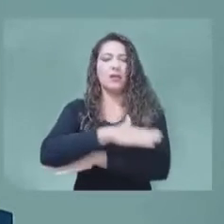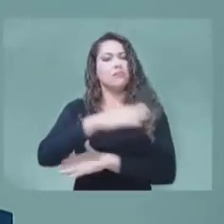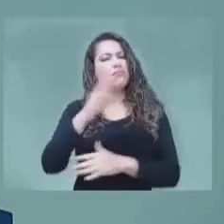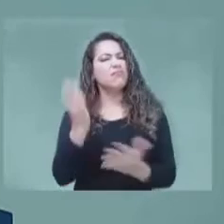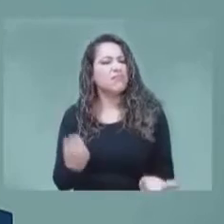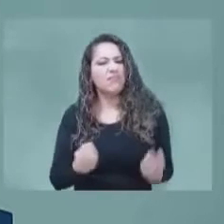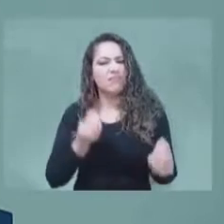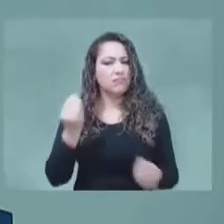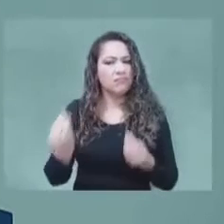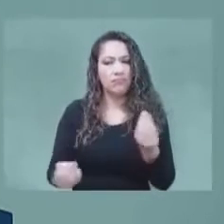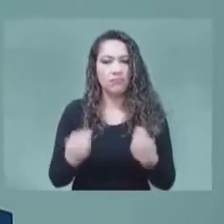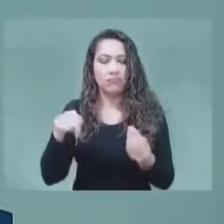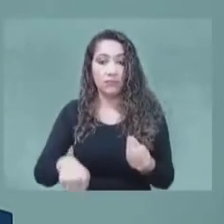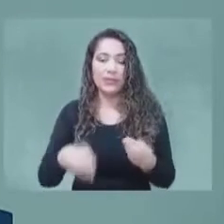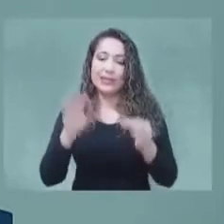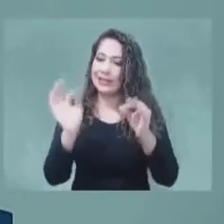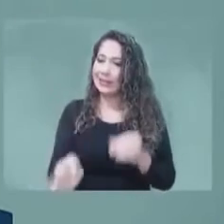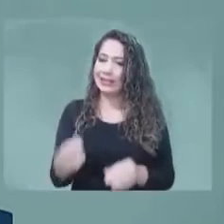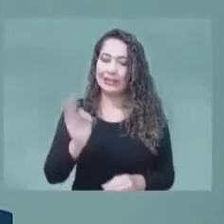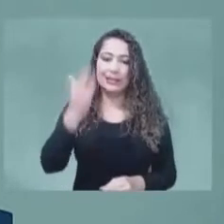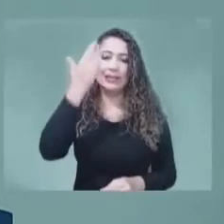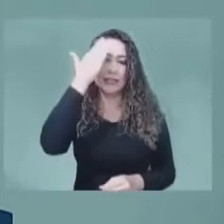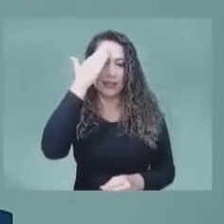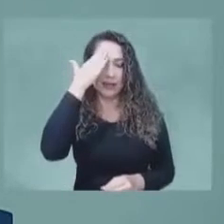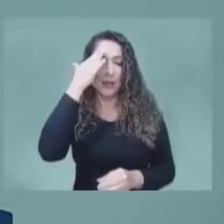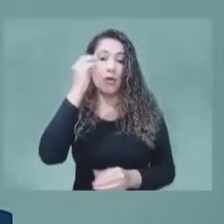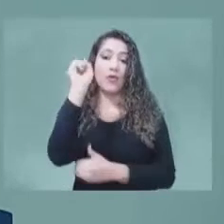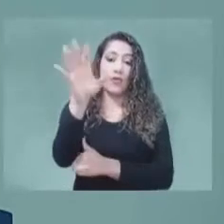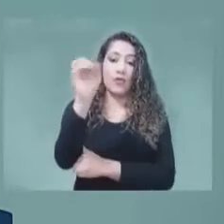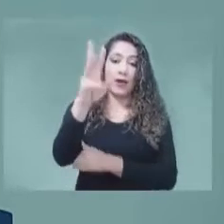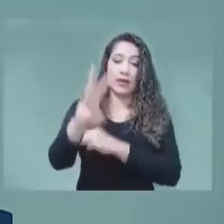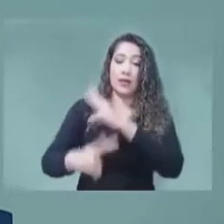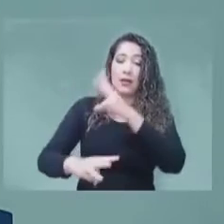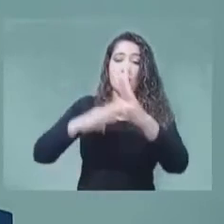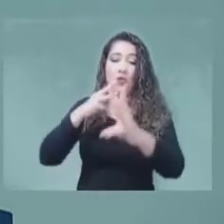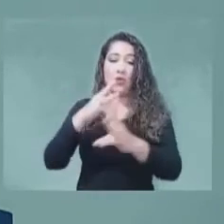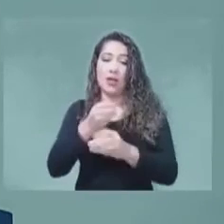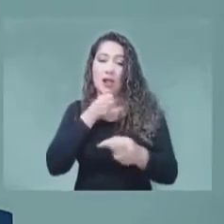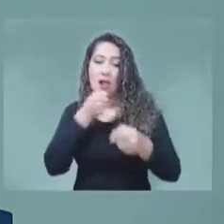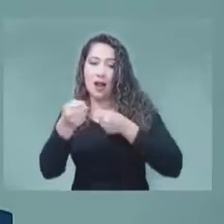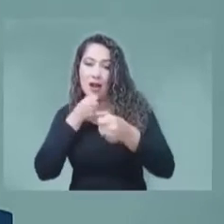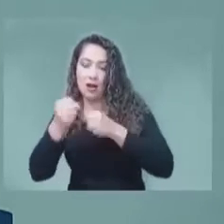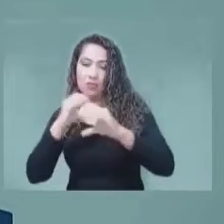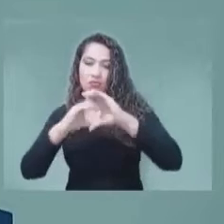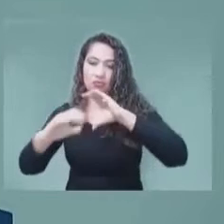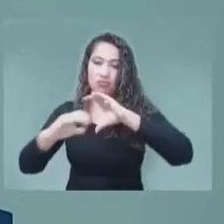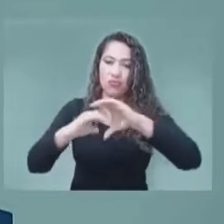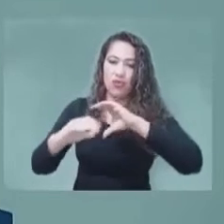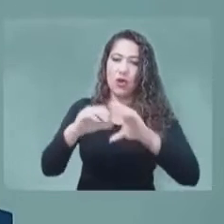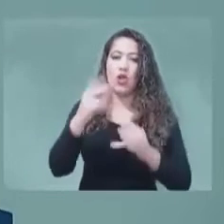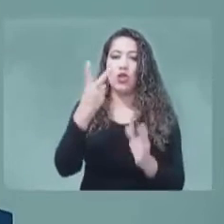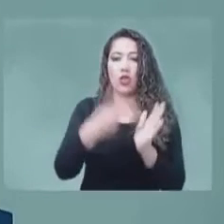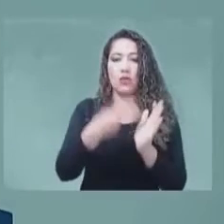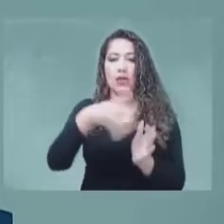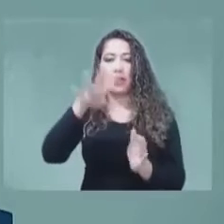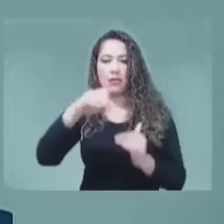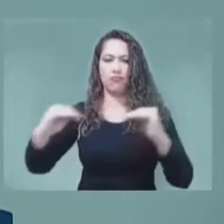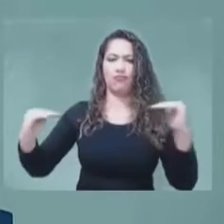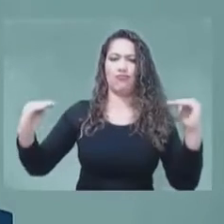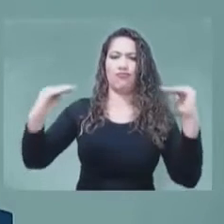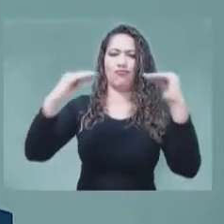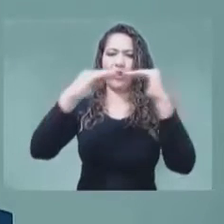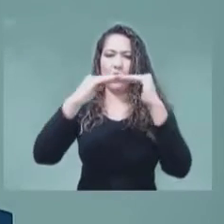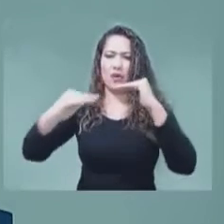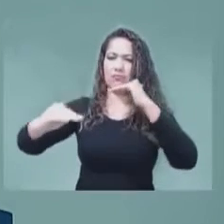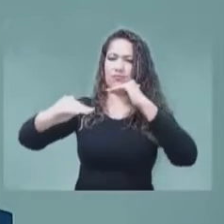declaración de la Conferencia Mundial de Radiocomunicaciones de 2019 sobre igualdad, equidad y paridad de género en